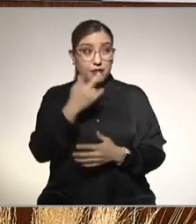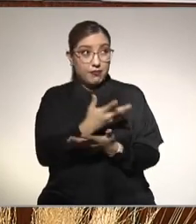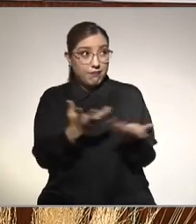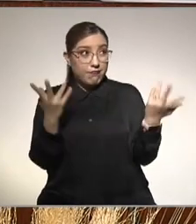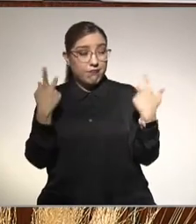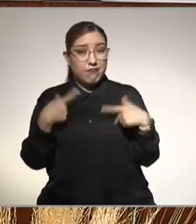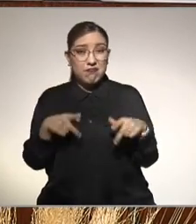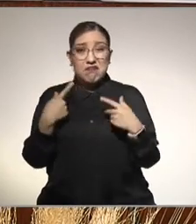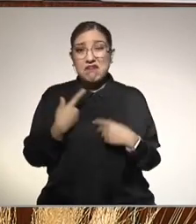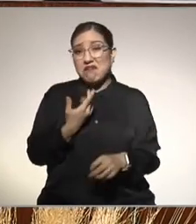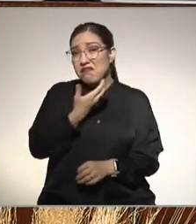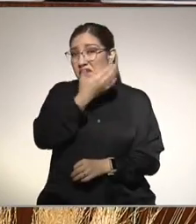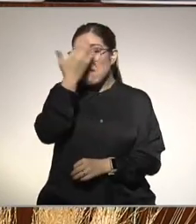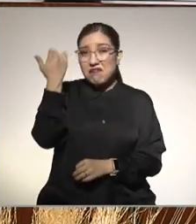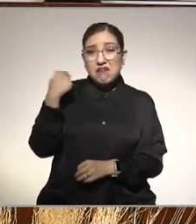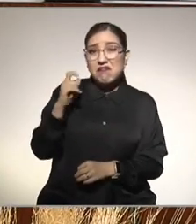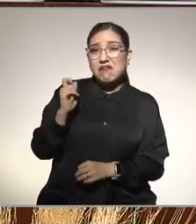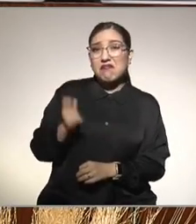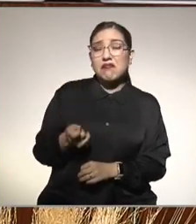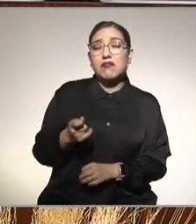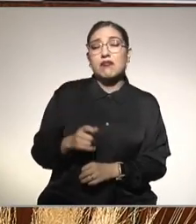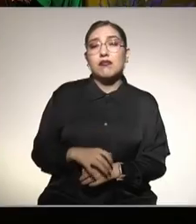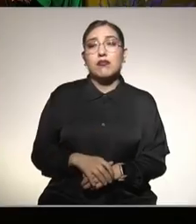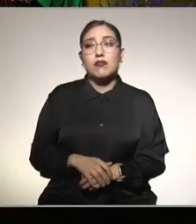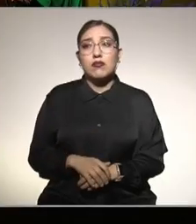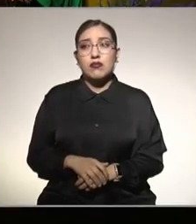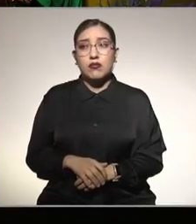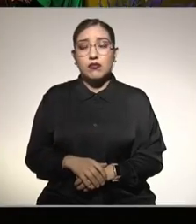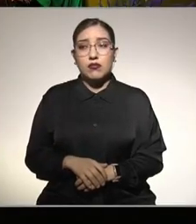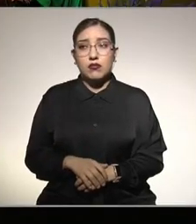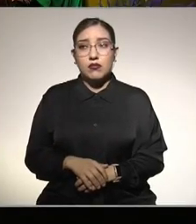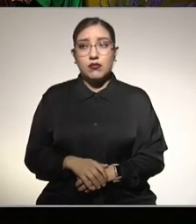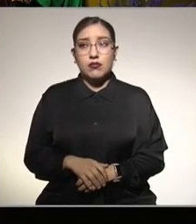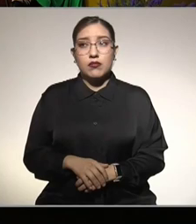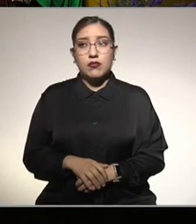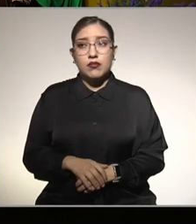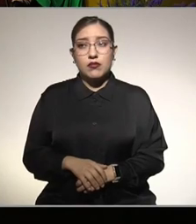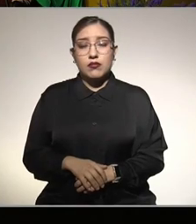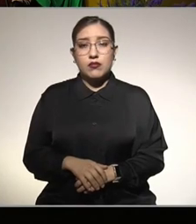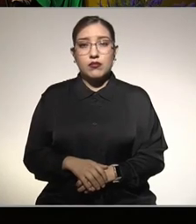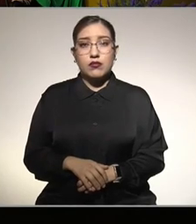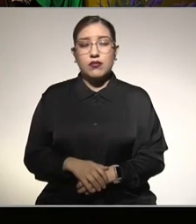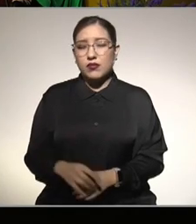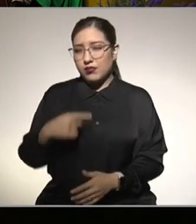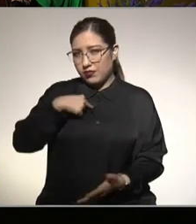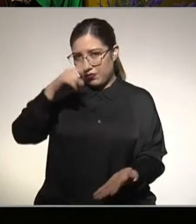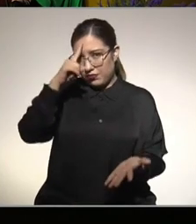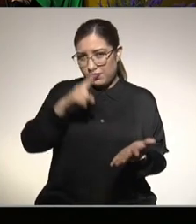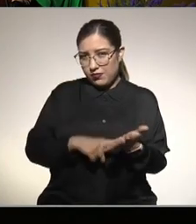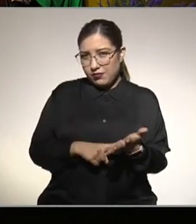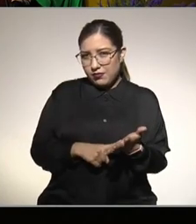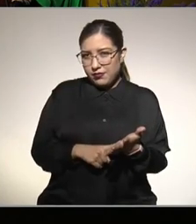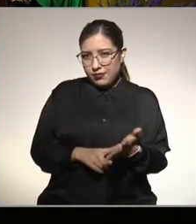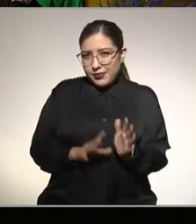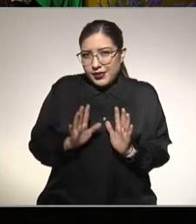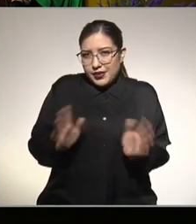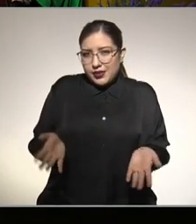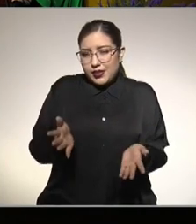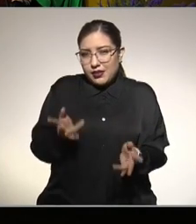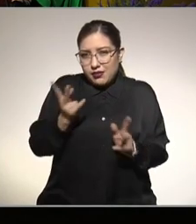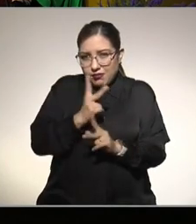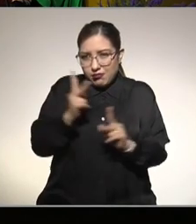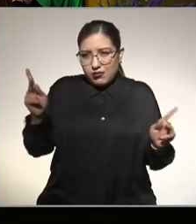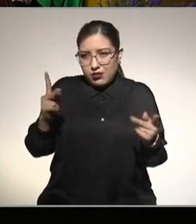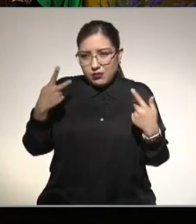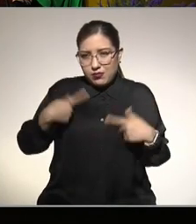dices hígado graso no lo piensan. ¿Por qué es esto? Yo, si me permiten, creo que hemos normalizado el sobrepeso entre los